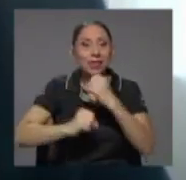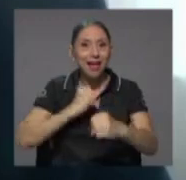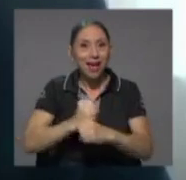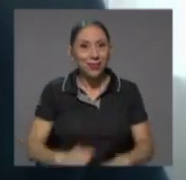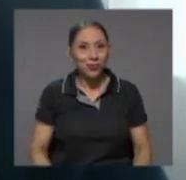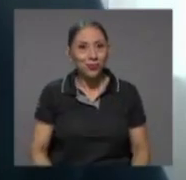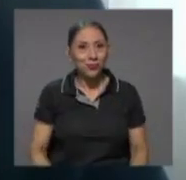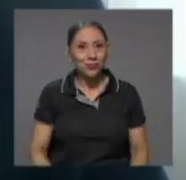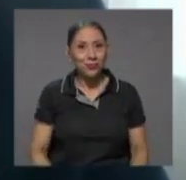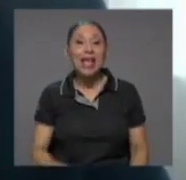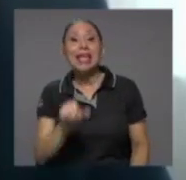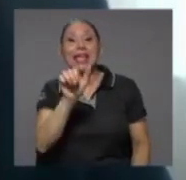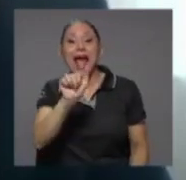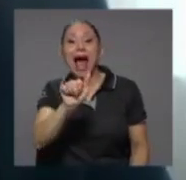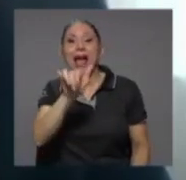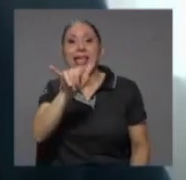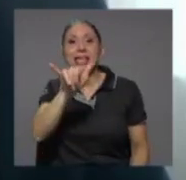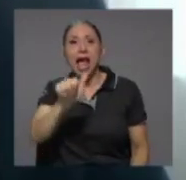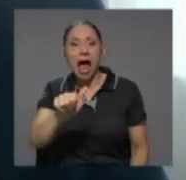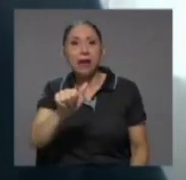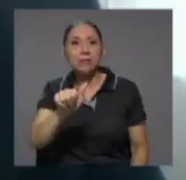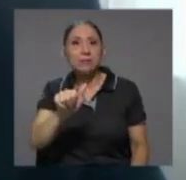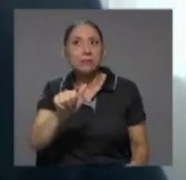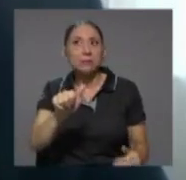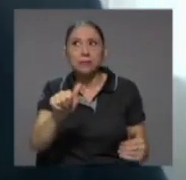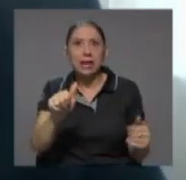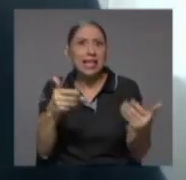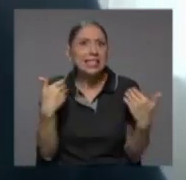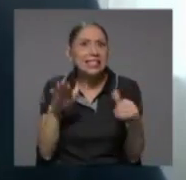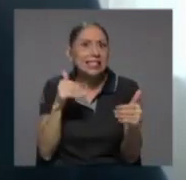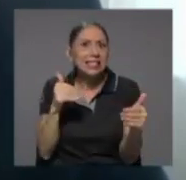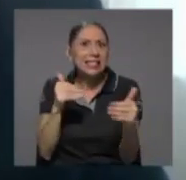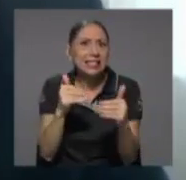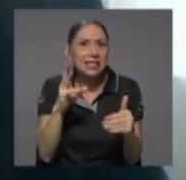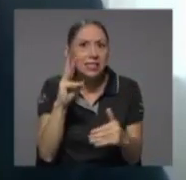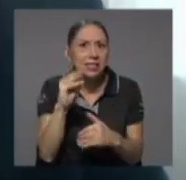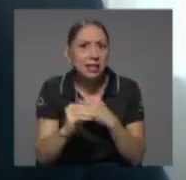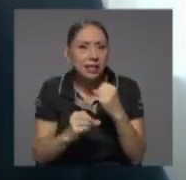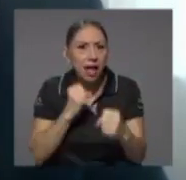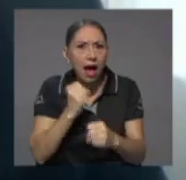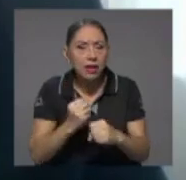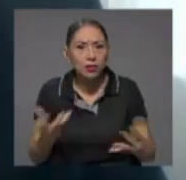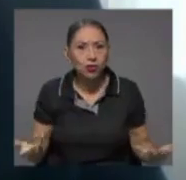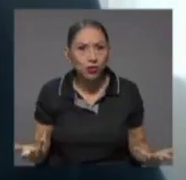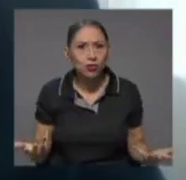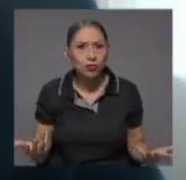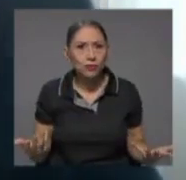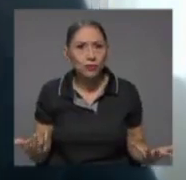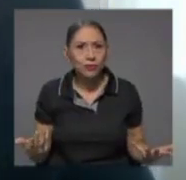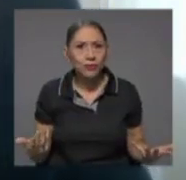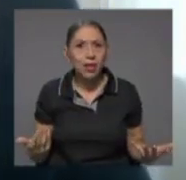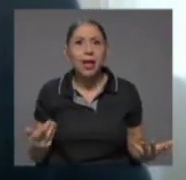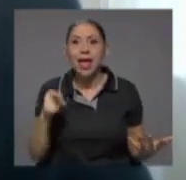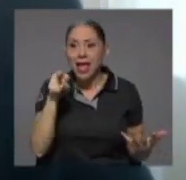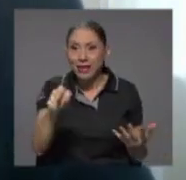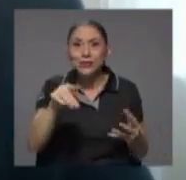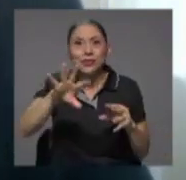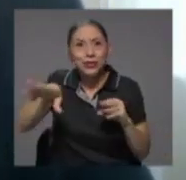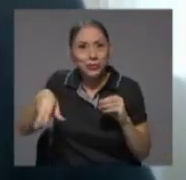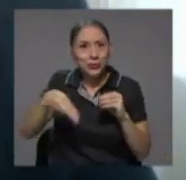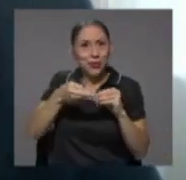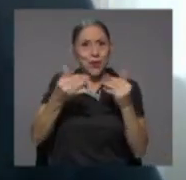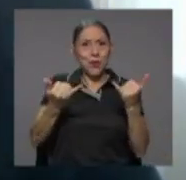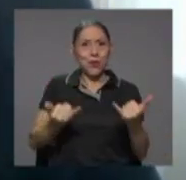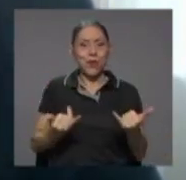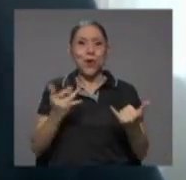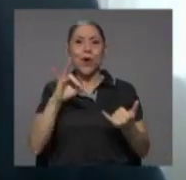con que acaricia ya los 60 años se suman a estos 80 años